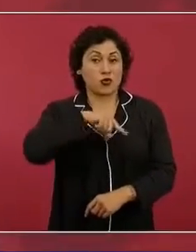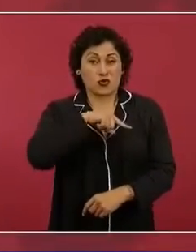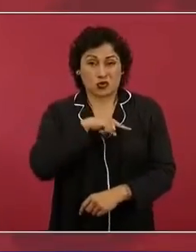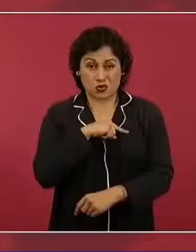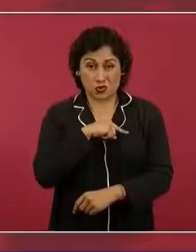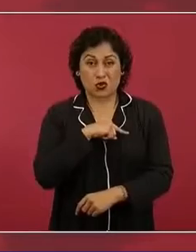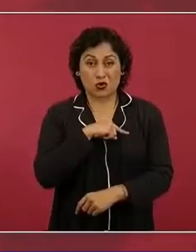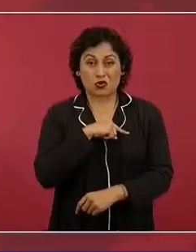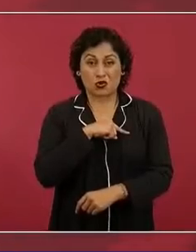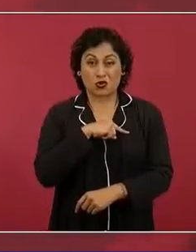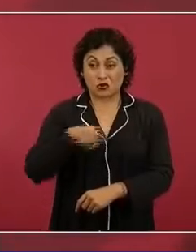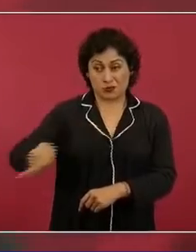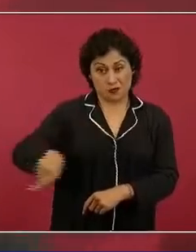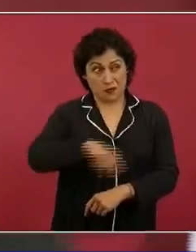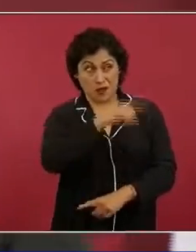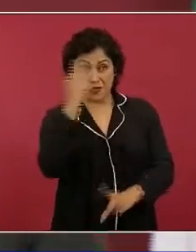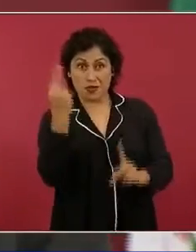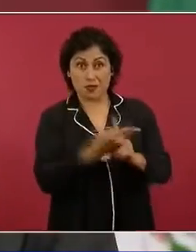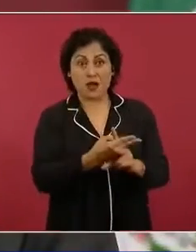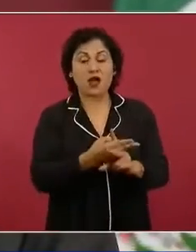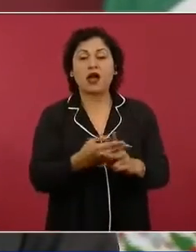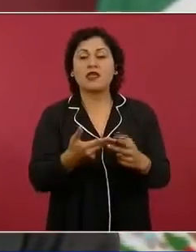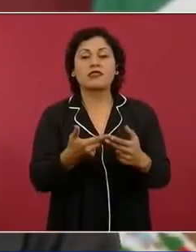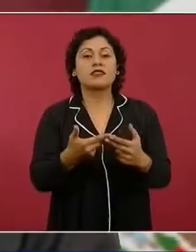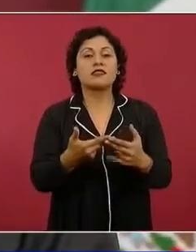a mandar a matar a nadie,